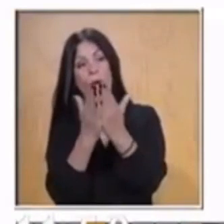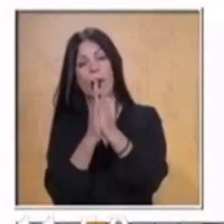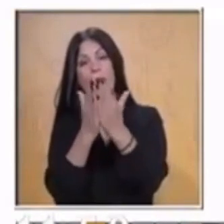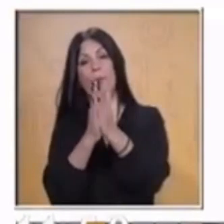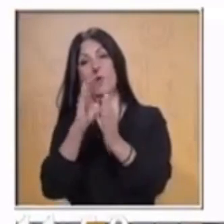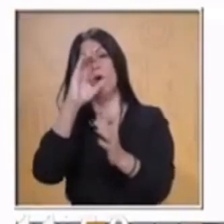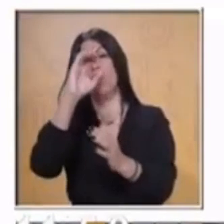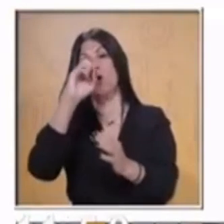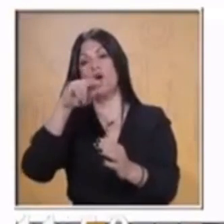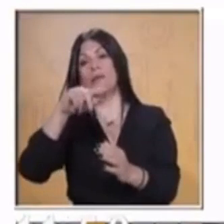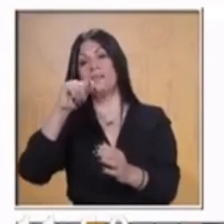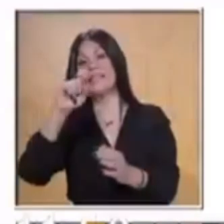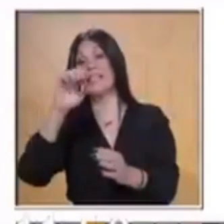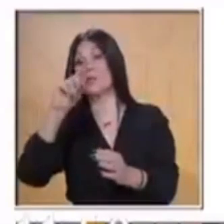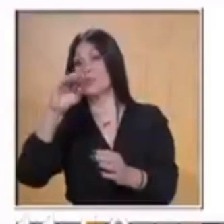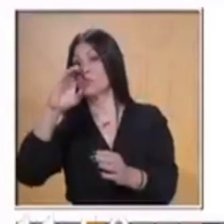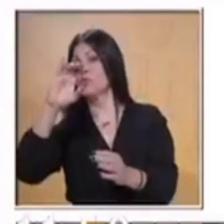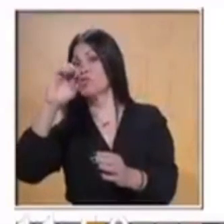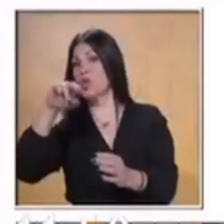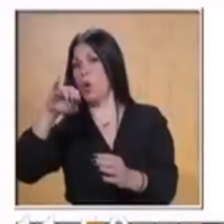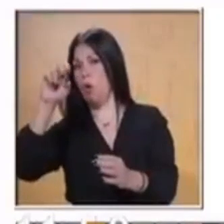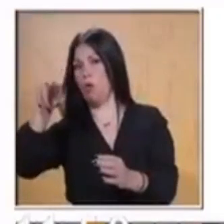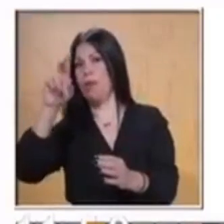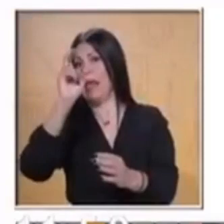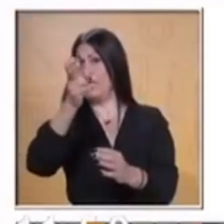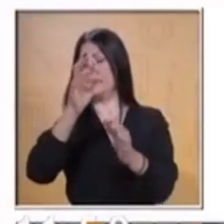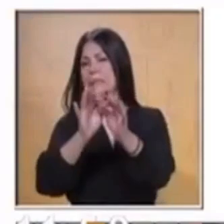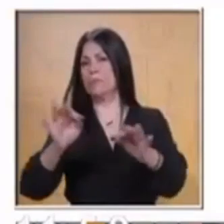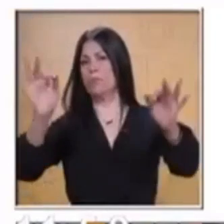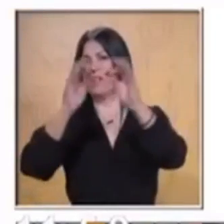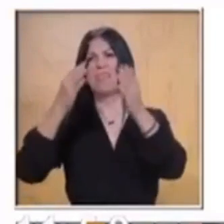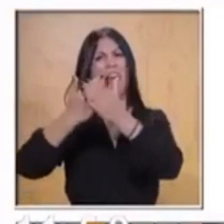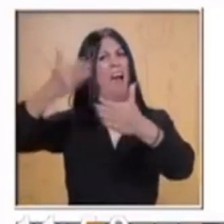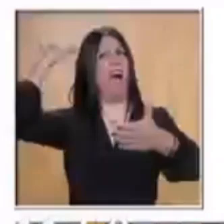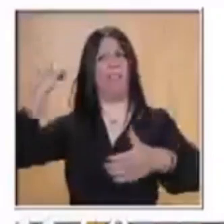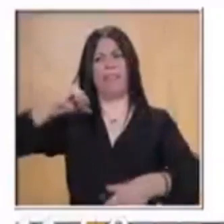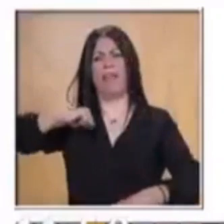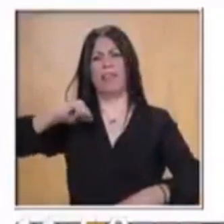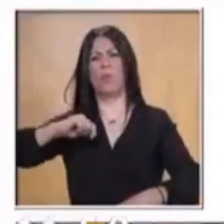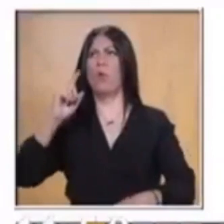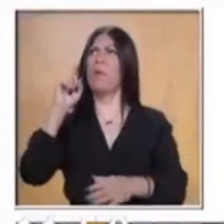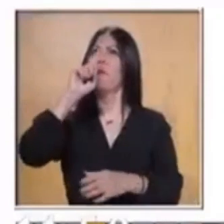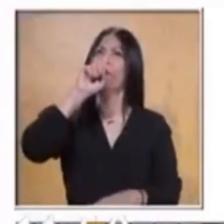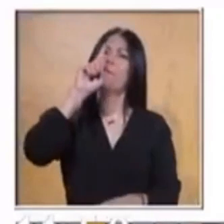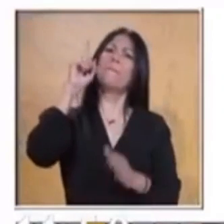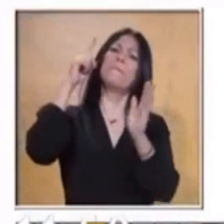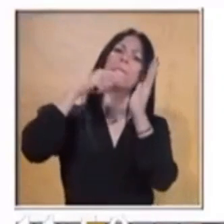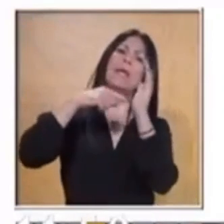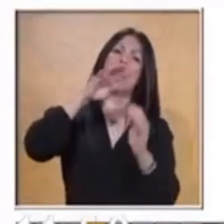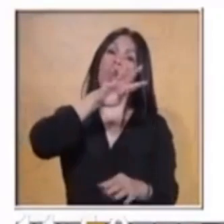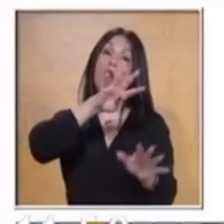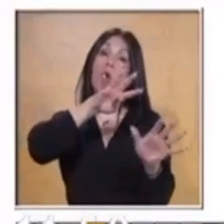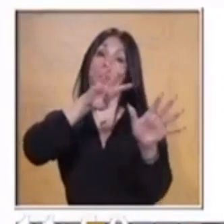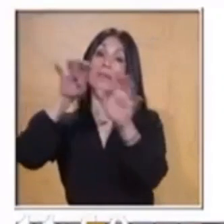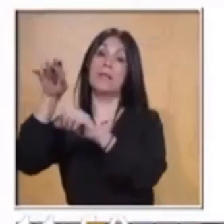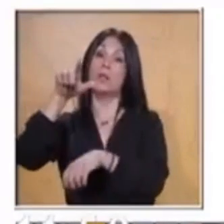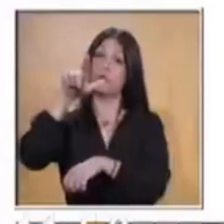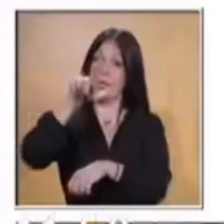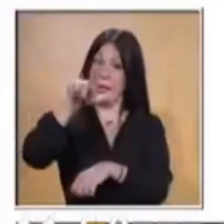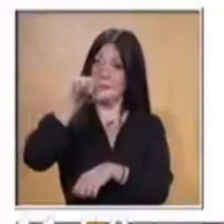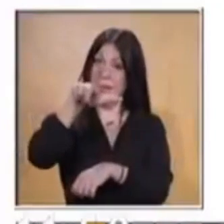Estados Unidos mexicanos, promulgada en 1917 y aún vigente, ¿qué establece?